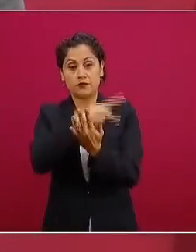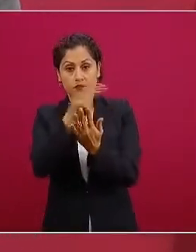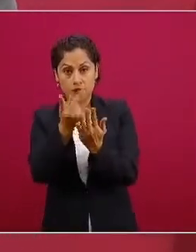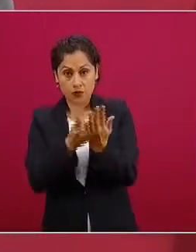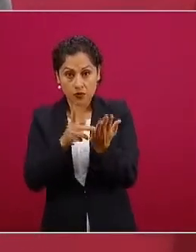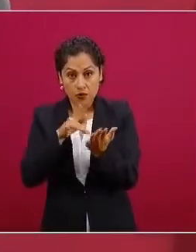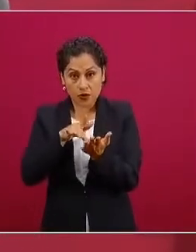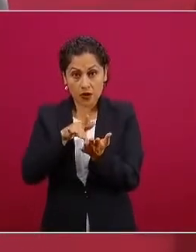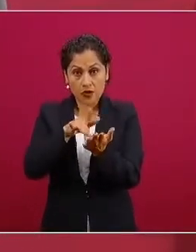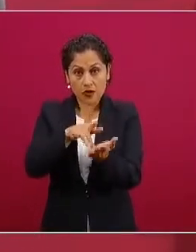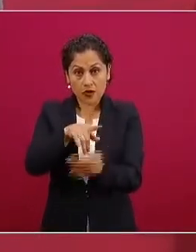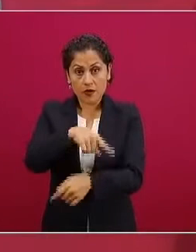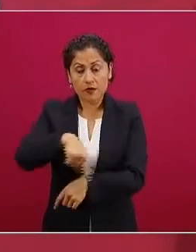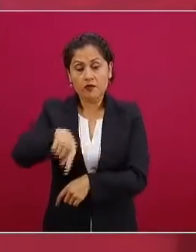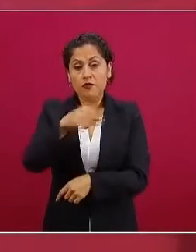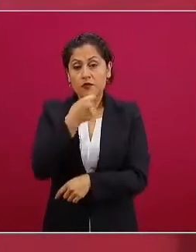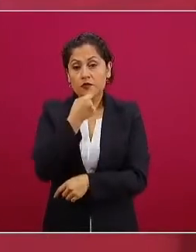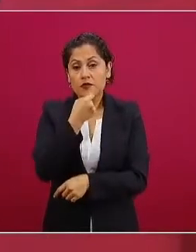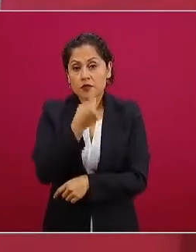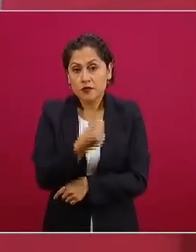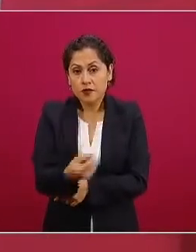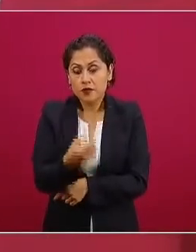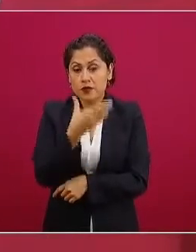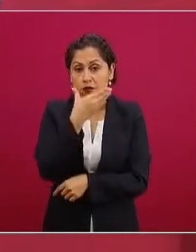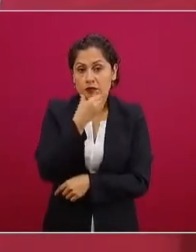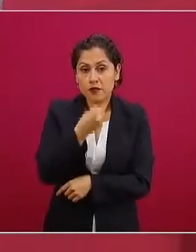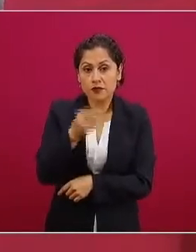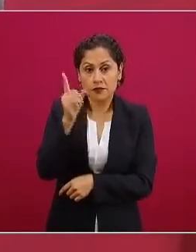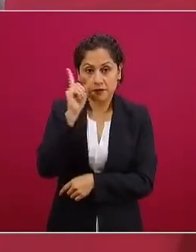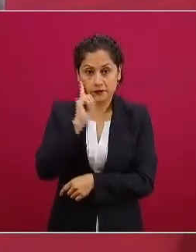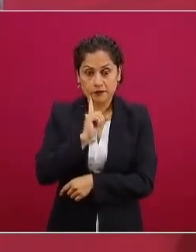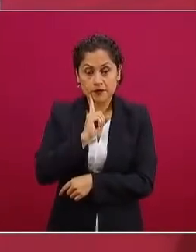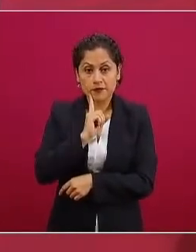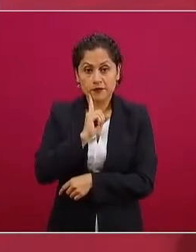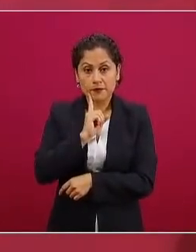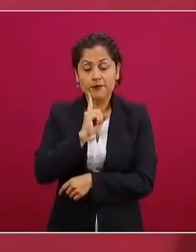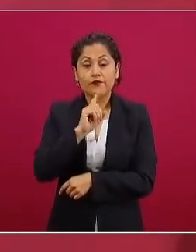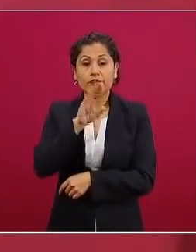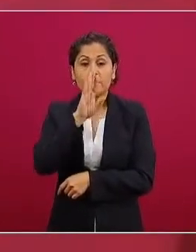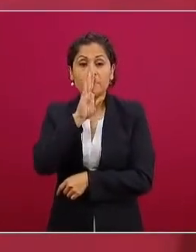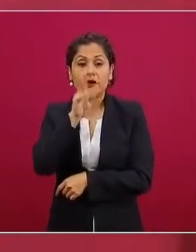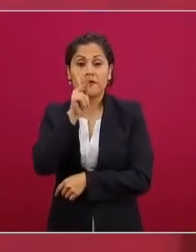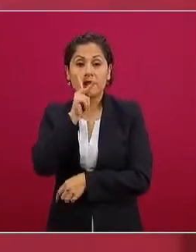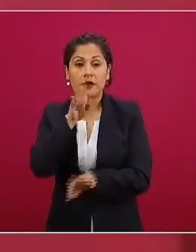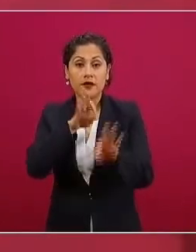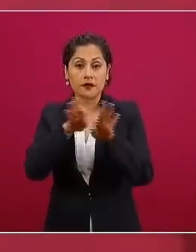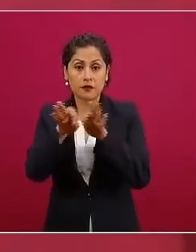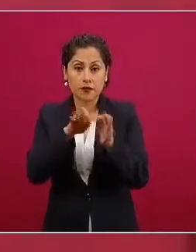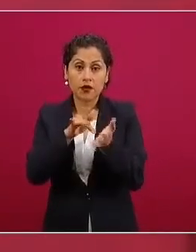de las niñas y niños, hijos de madres trabajadoras.